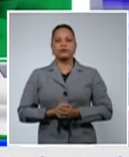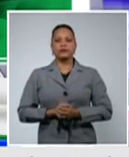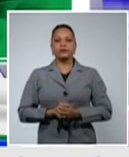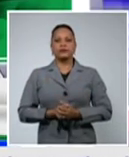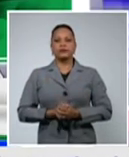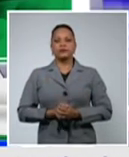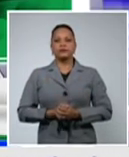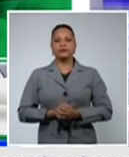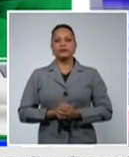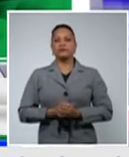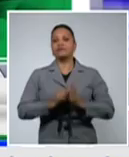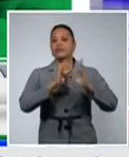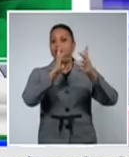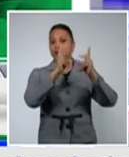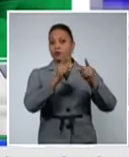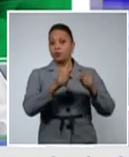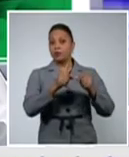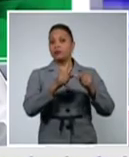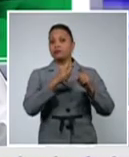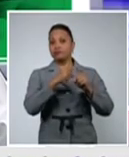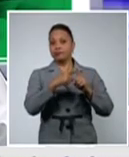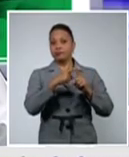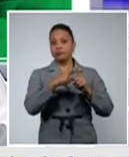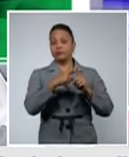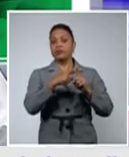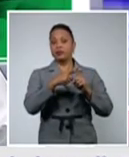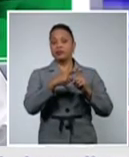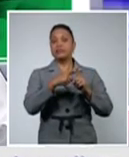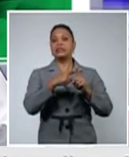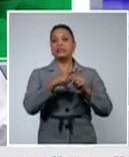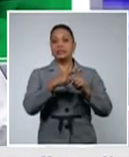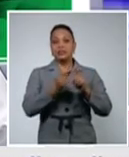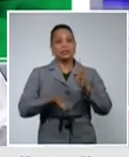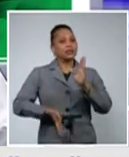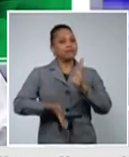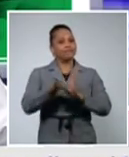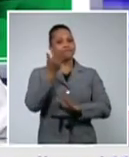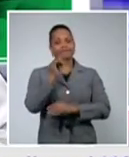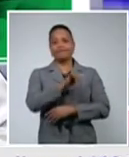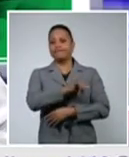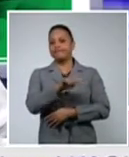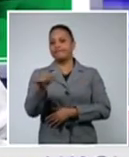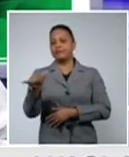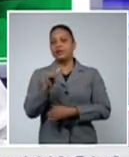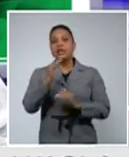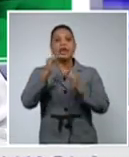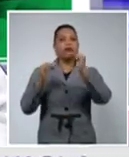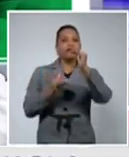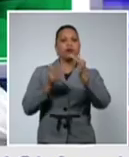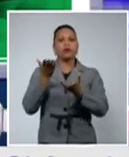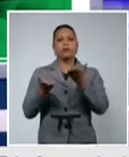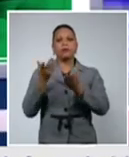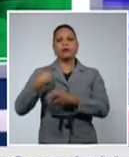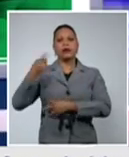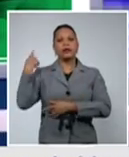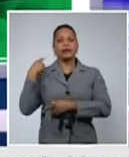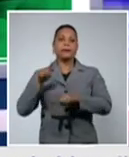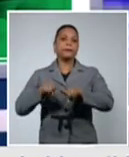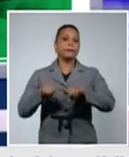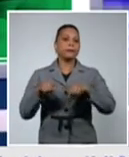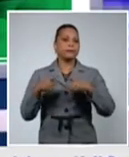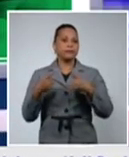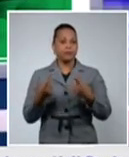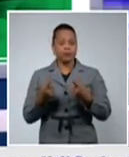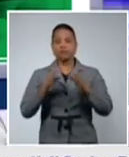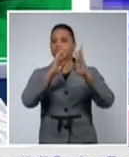Un número de casos que todavía es elevado, discretamente inferior ayer, pero de todas formas, con un